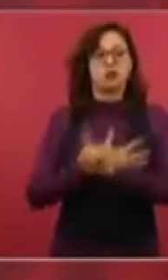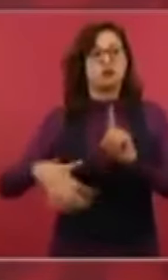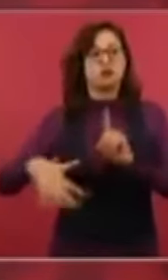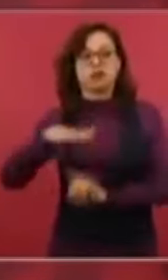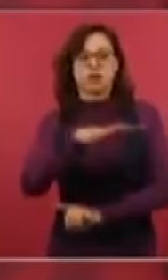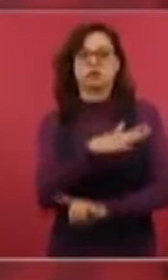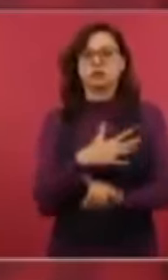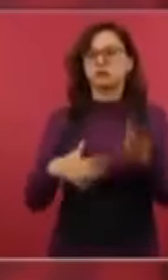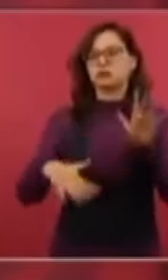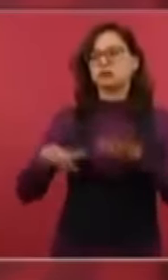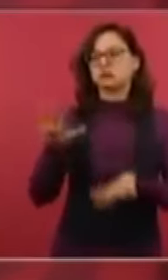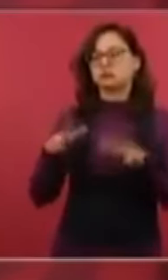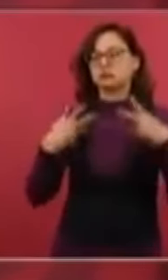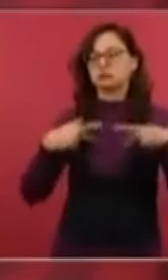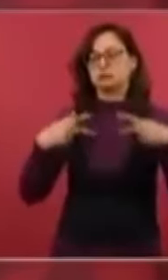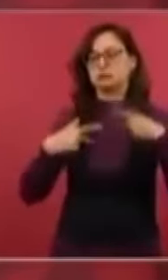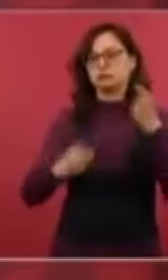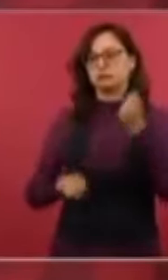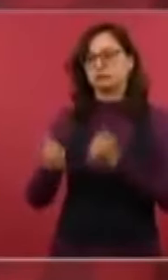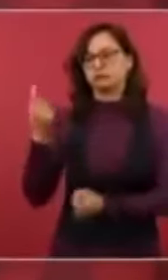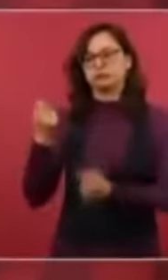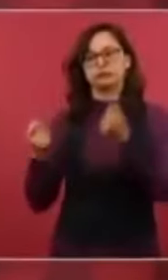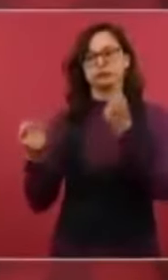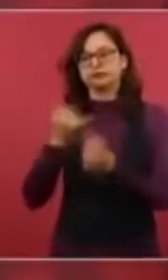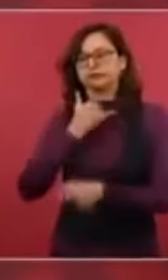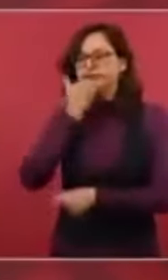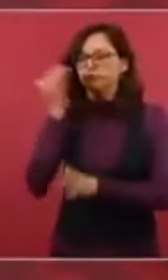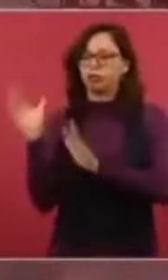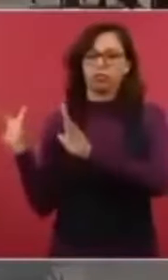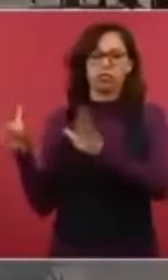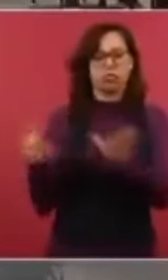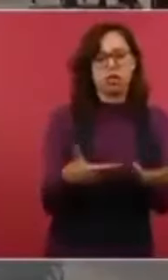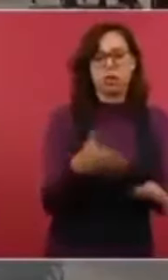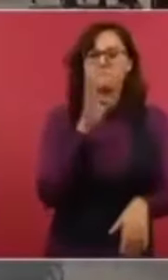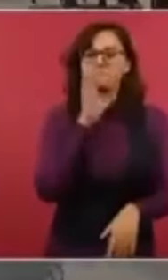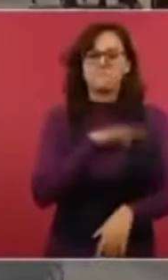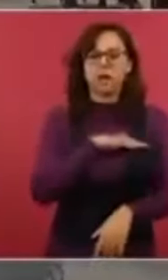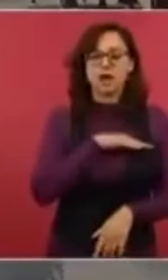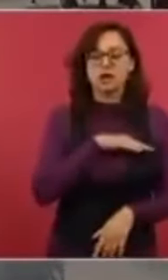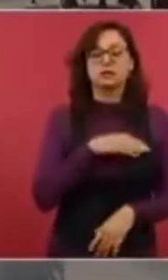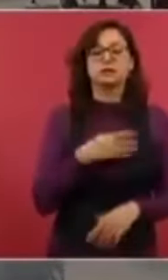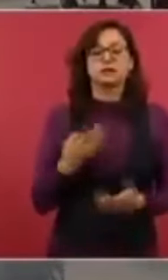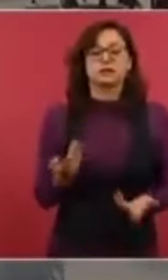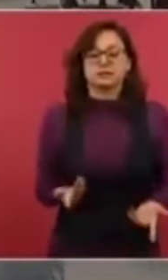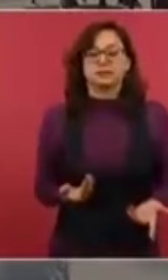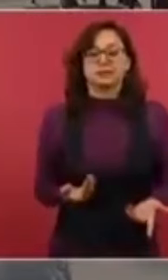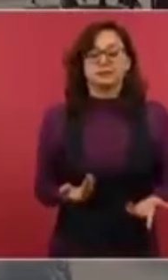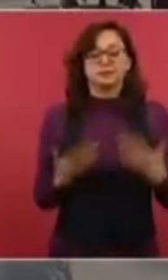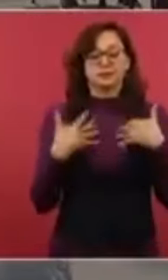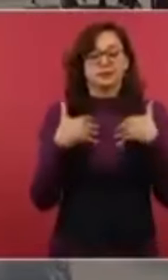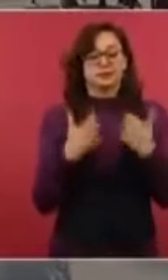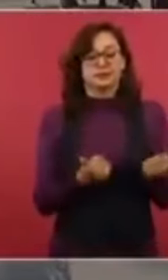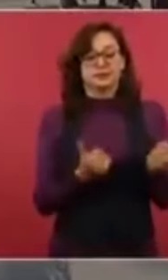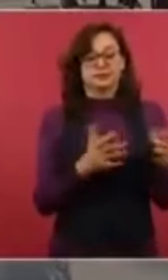pero son distintas formas de pensar.